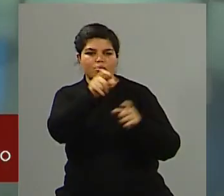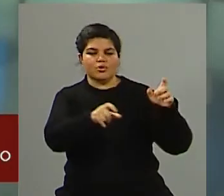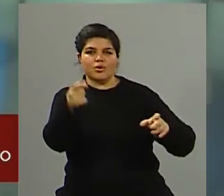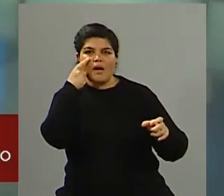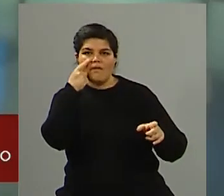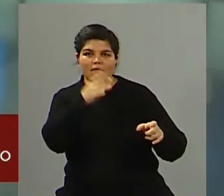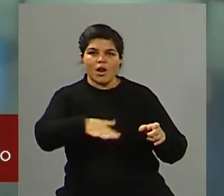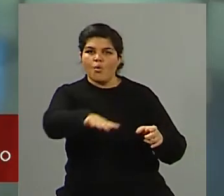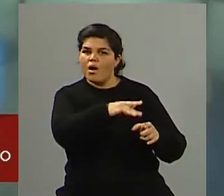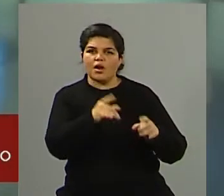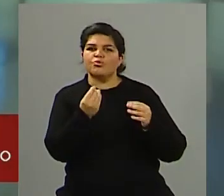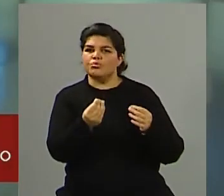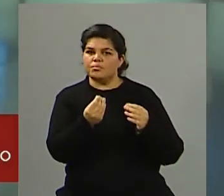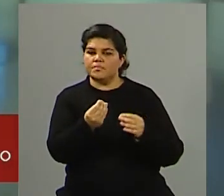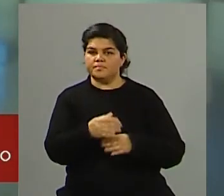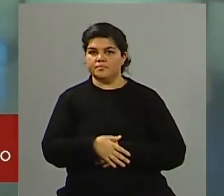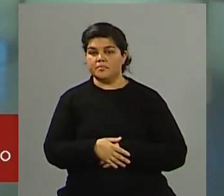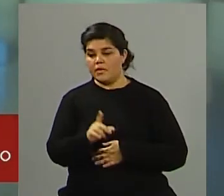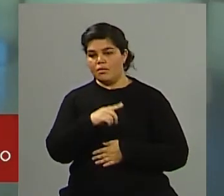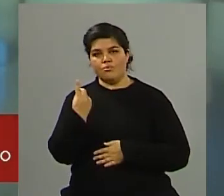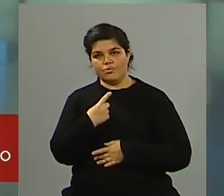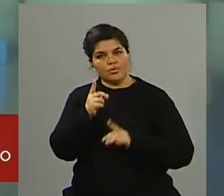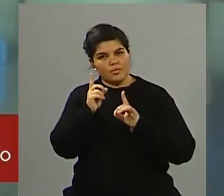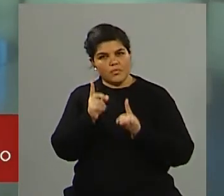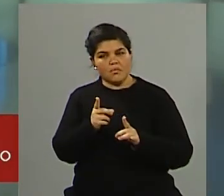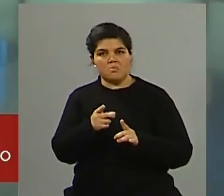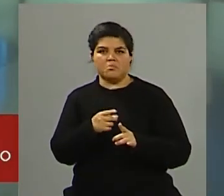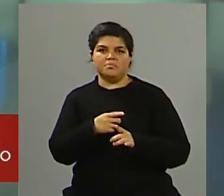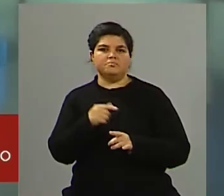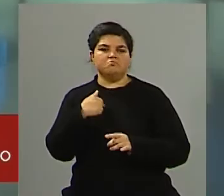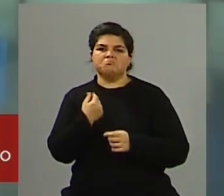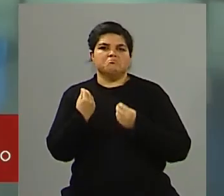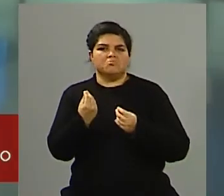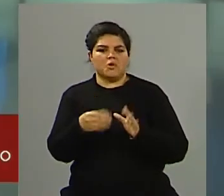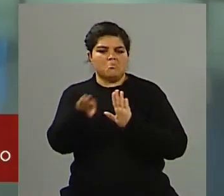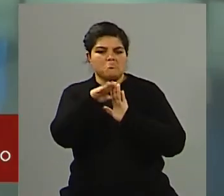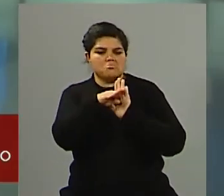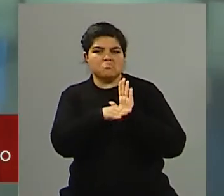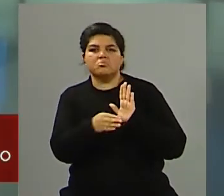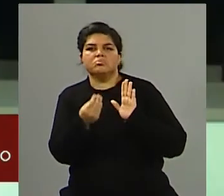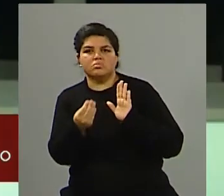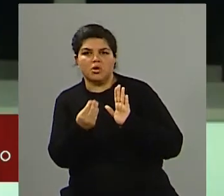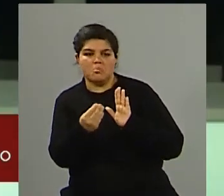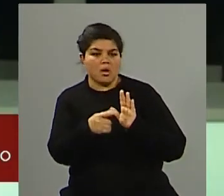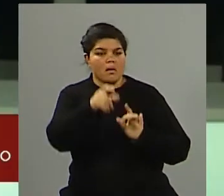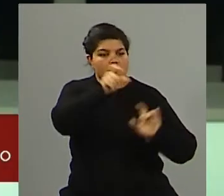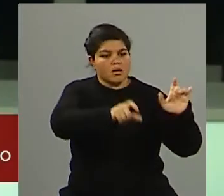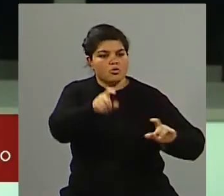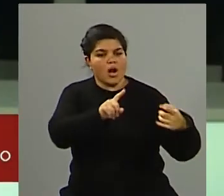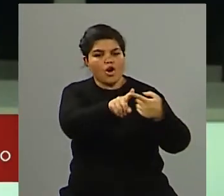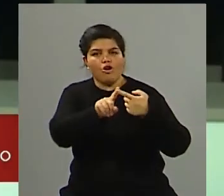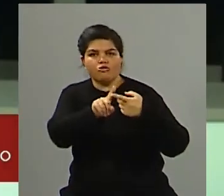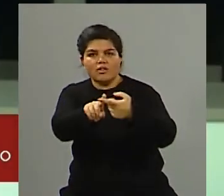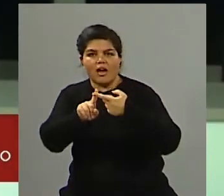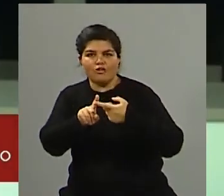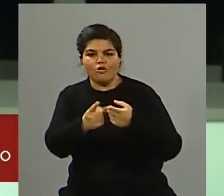objetivos que nosotros nos planteamos tiene un reflejo muy cierto con lo que nos plantean los vecinos y vecinas, los